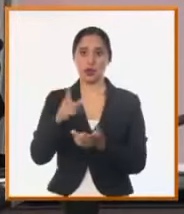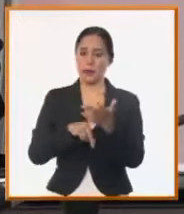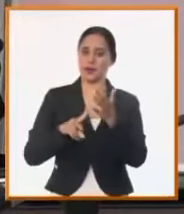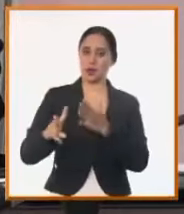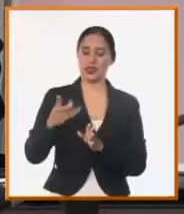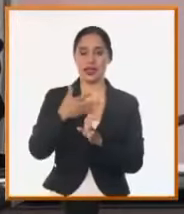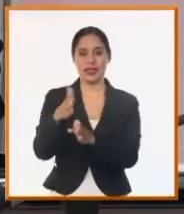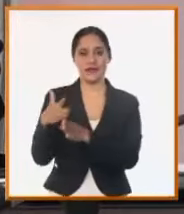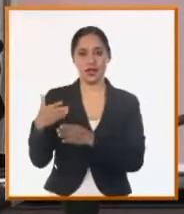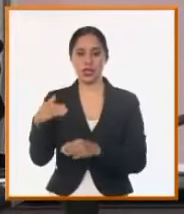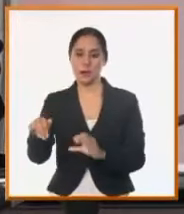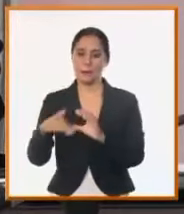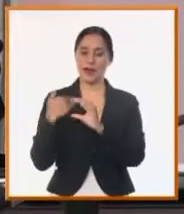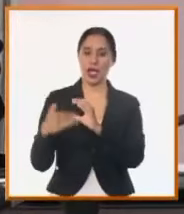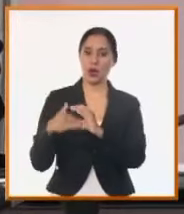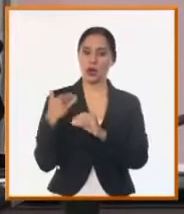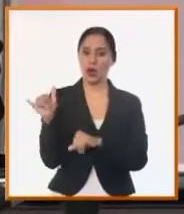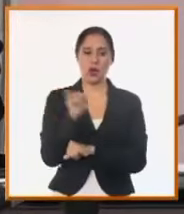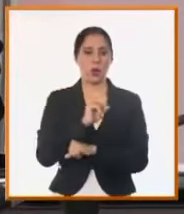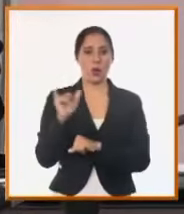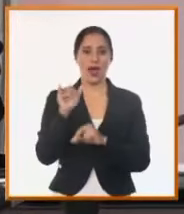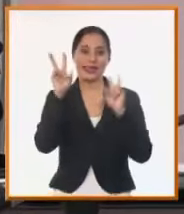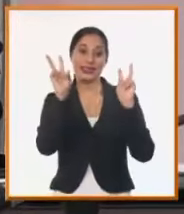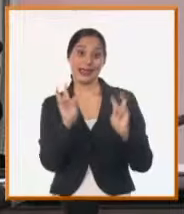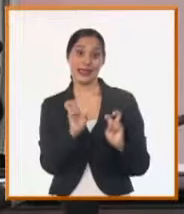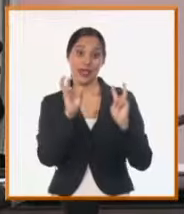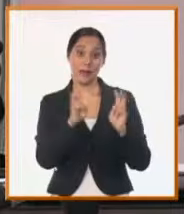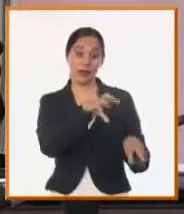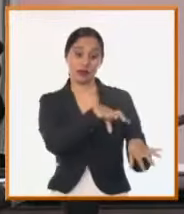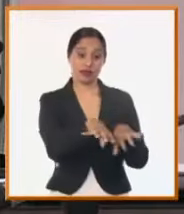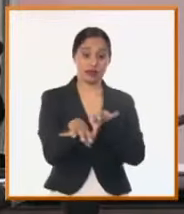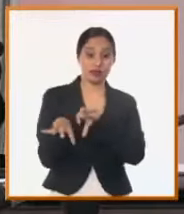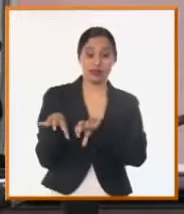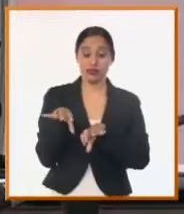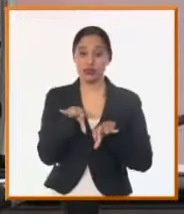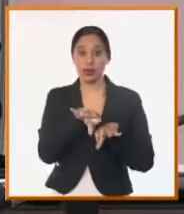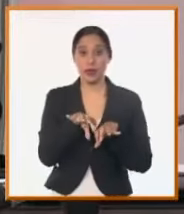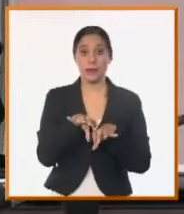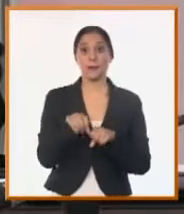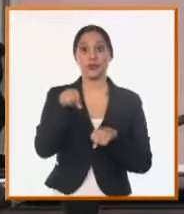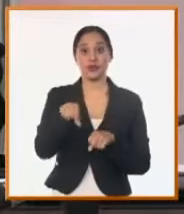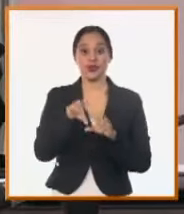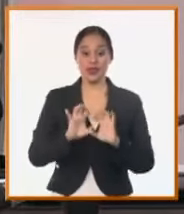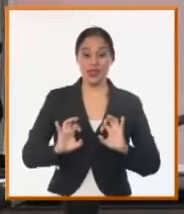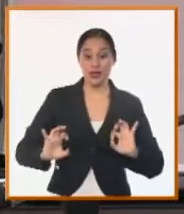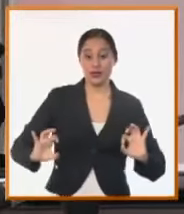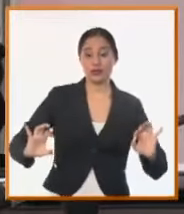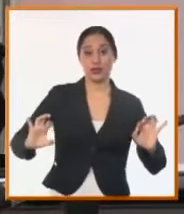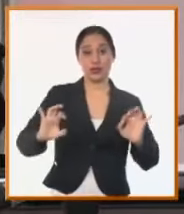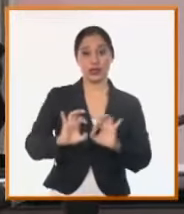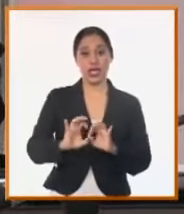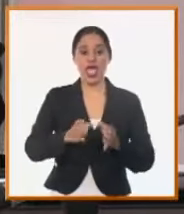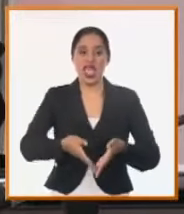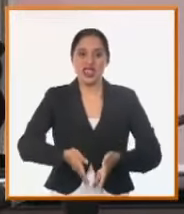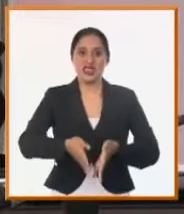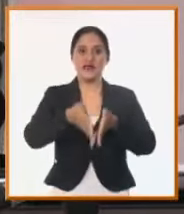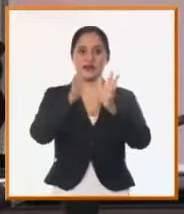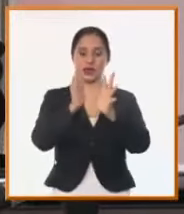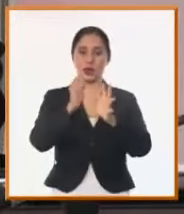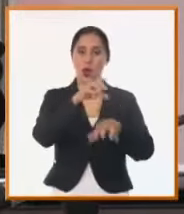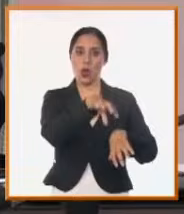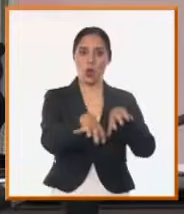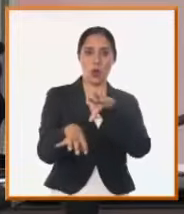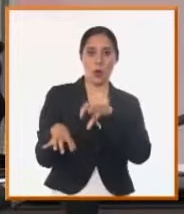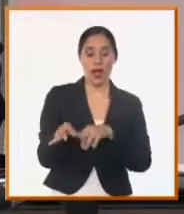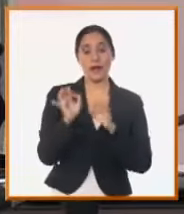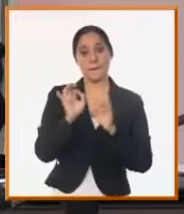correos que recibimos con el tema de muchos lugares donde los herrajes, sobre todo de las cisternas, de edificios y de lugares con